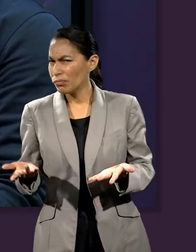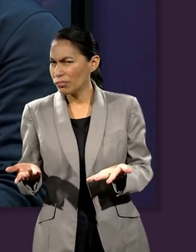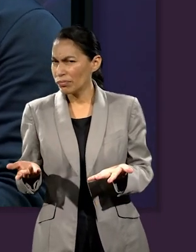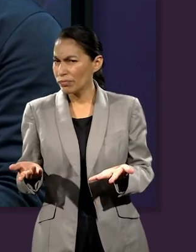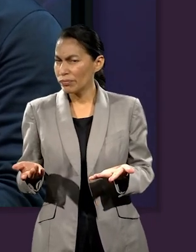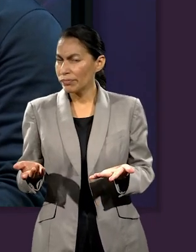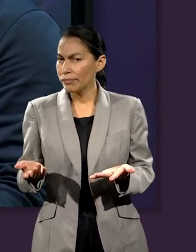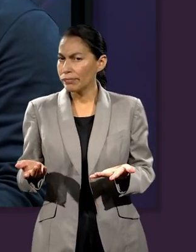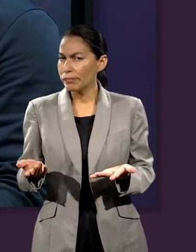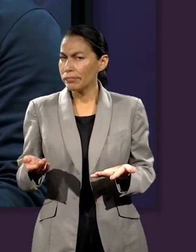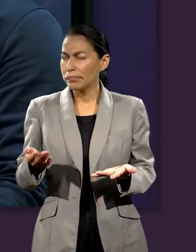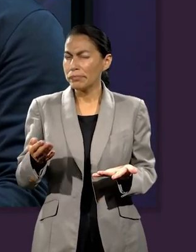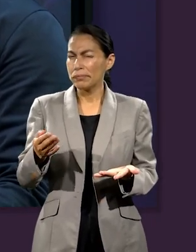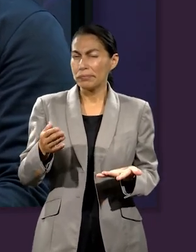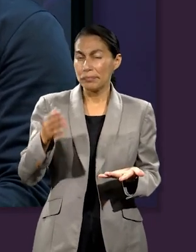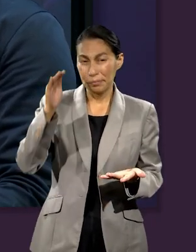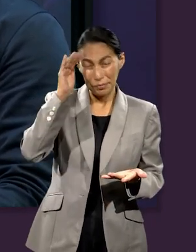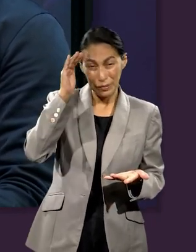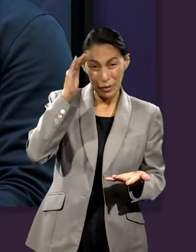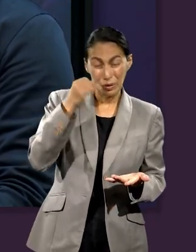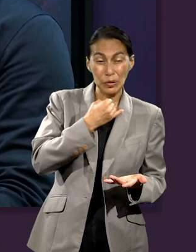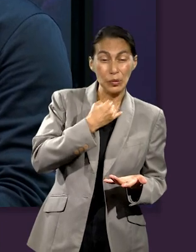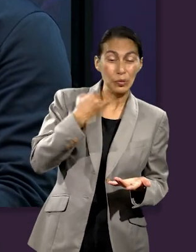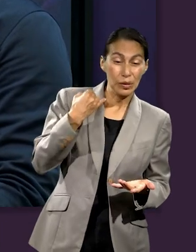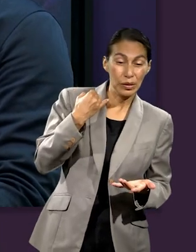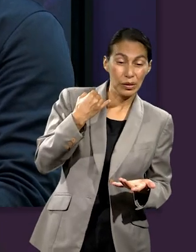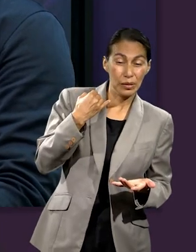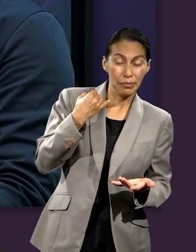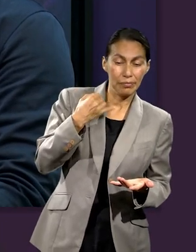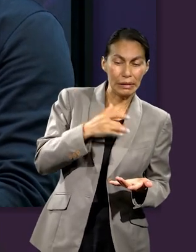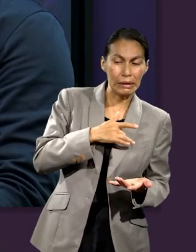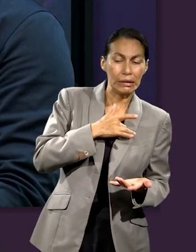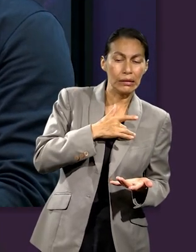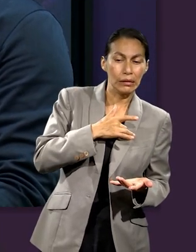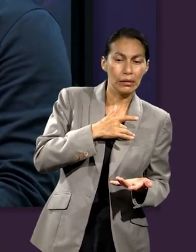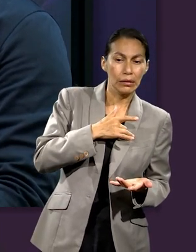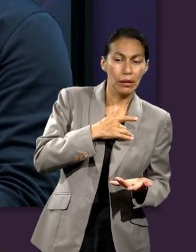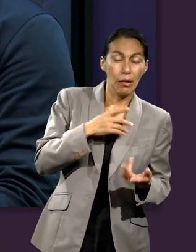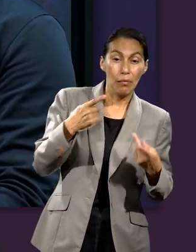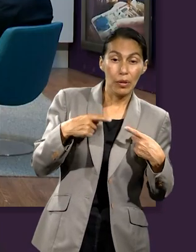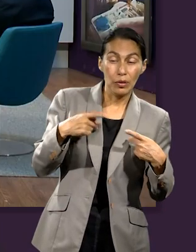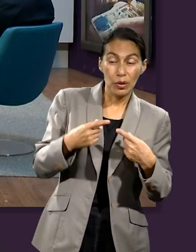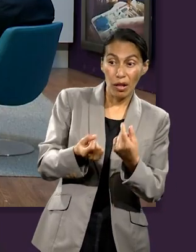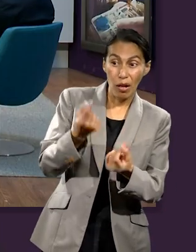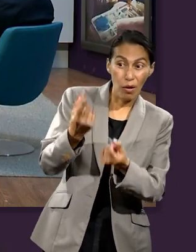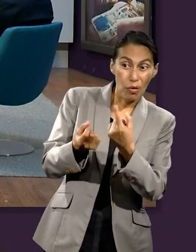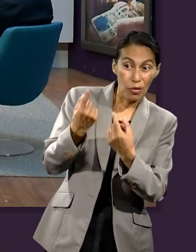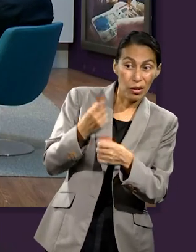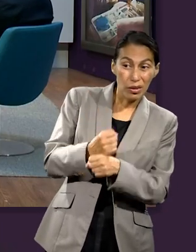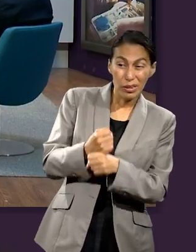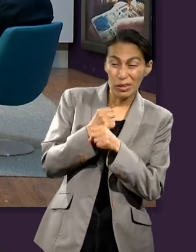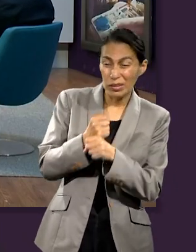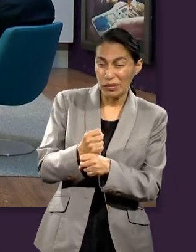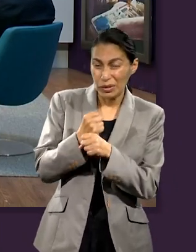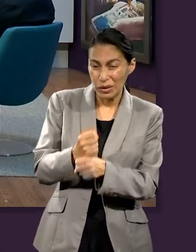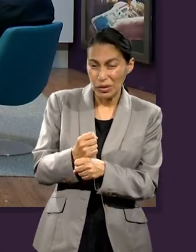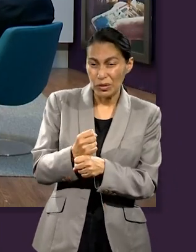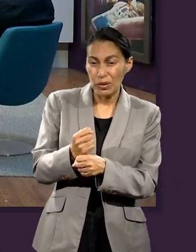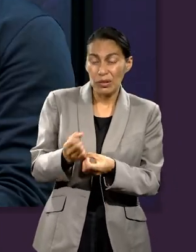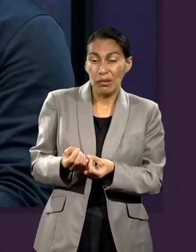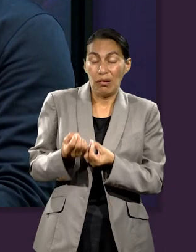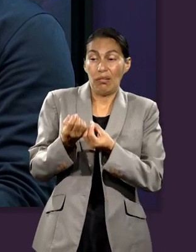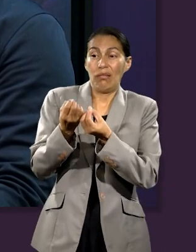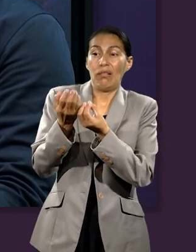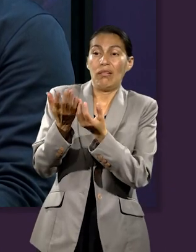Podríamos tener la actitud de Judas cuando unas personas hacen sacrificios y